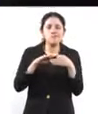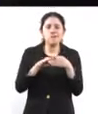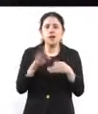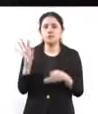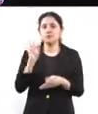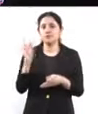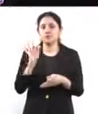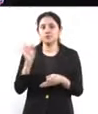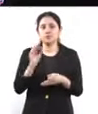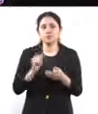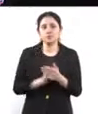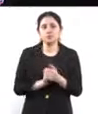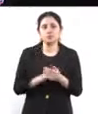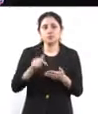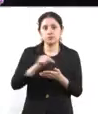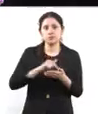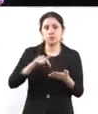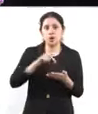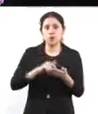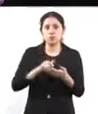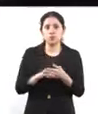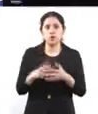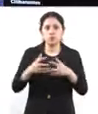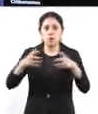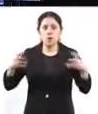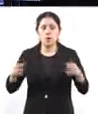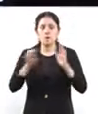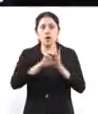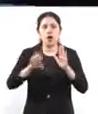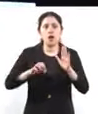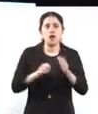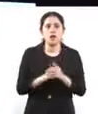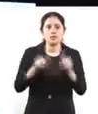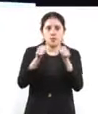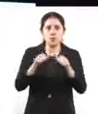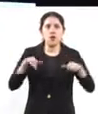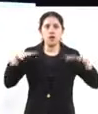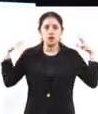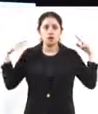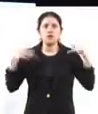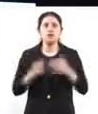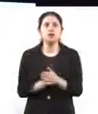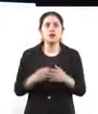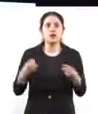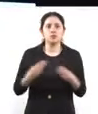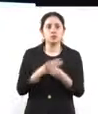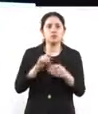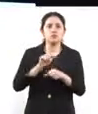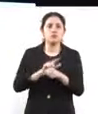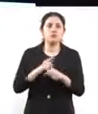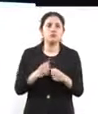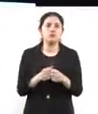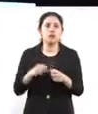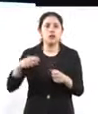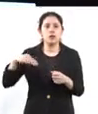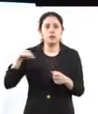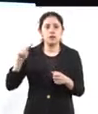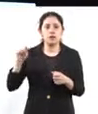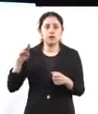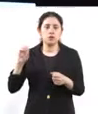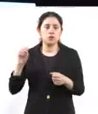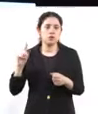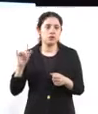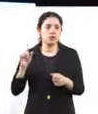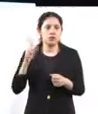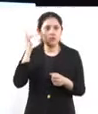algunos de los venues grandes, ¿no? Por ejemplo, Auditorio Nacional, el Lunario del Auditorio, el Metropolitan, el Centro Cultural José Martí, que está por el